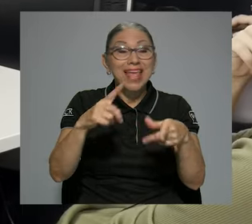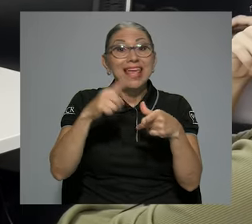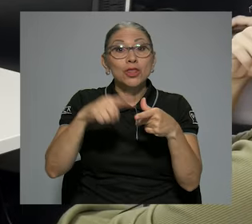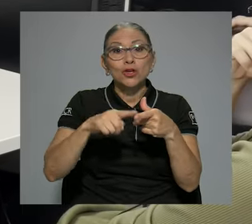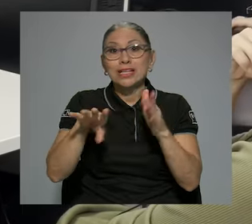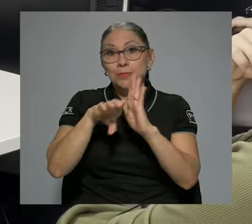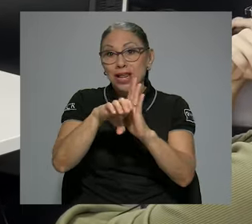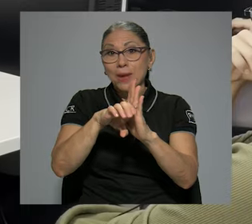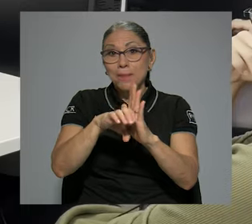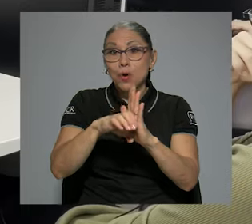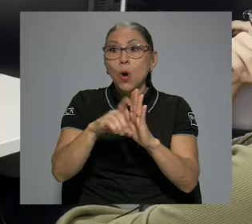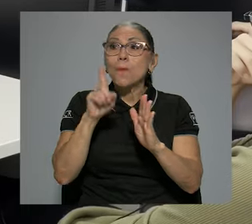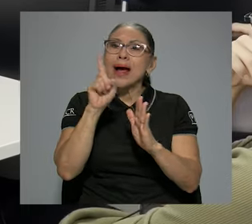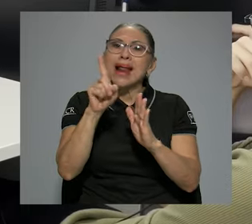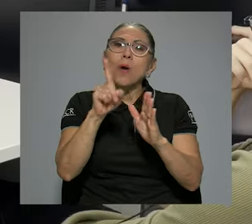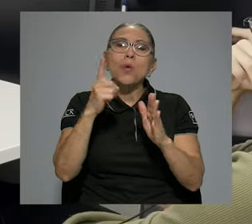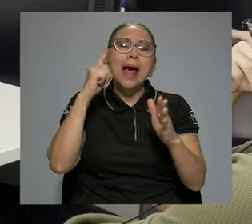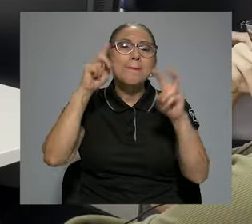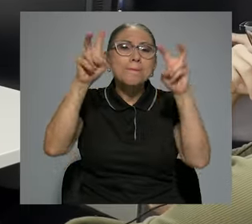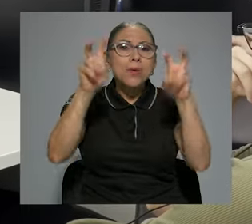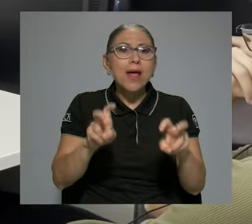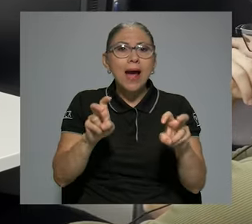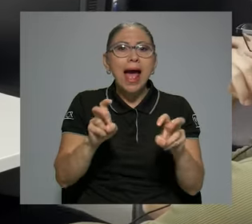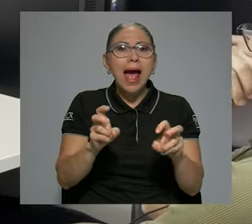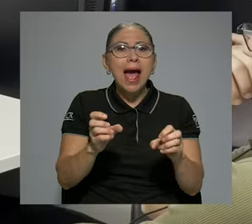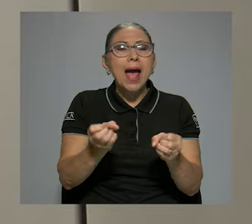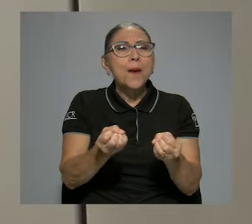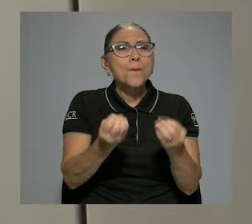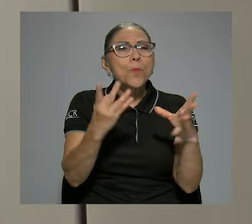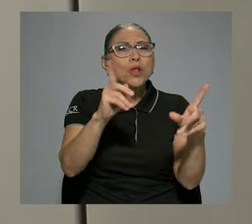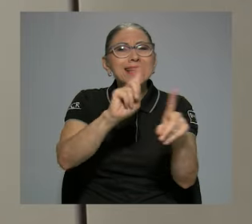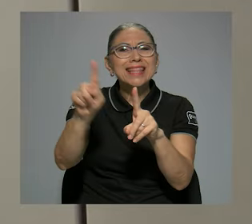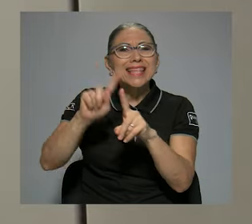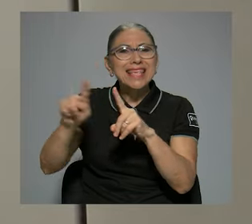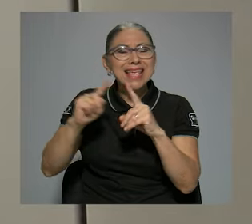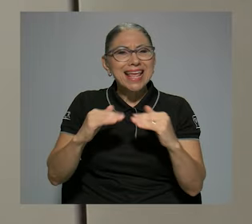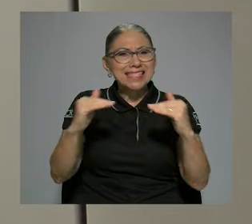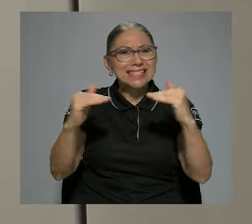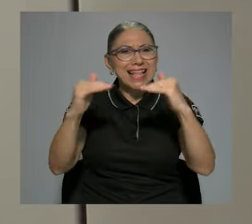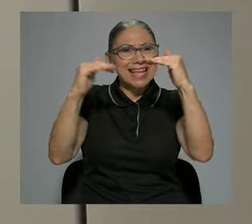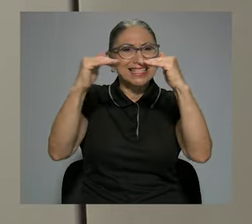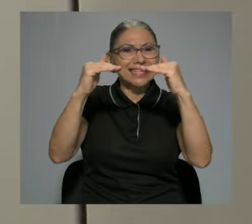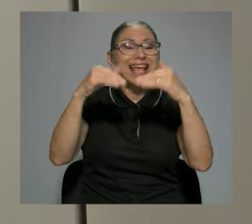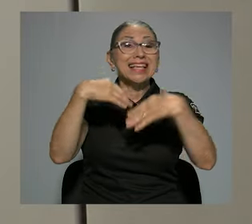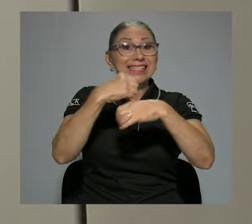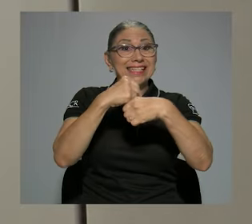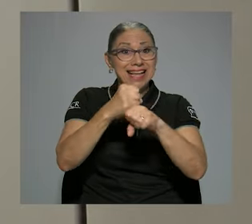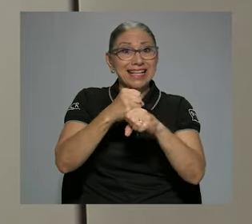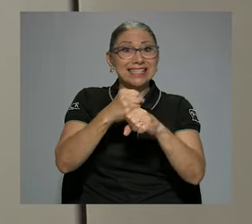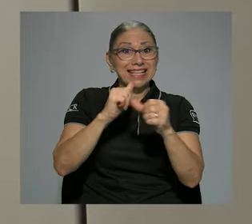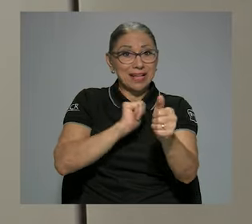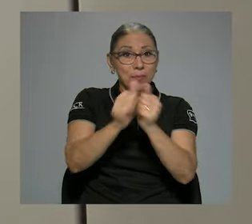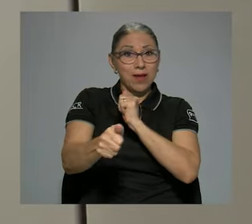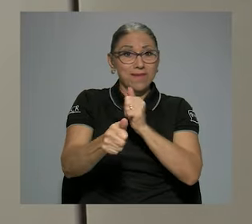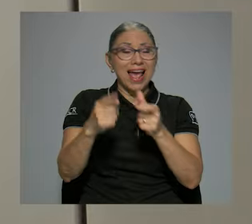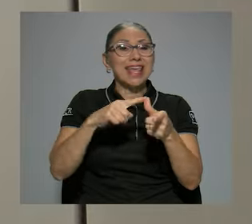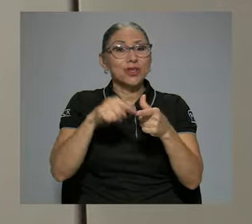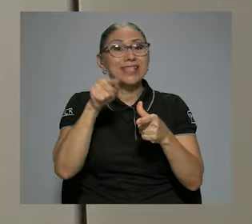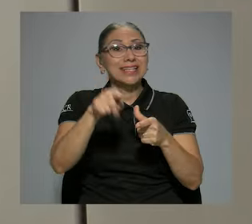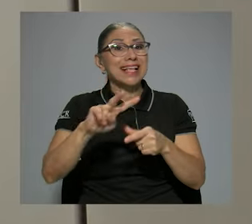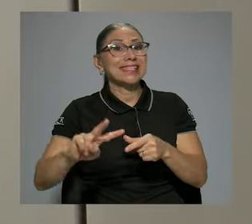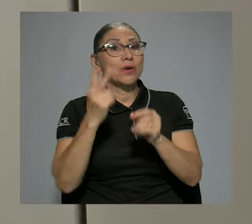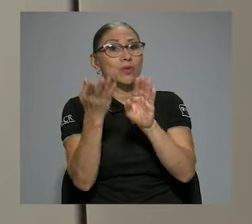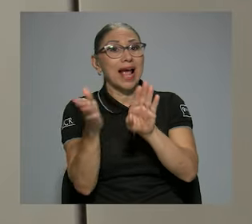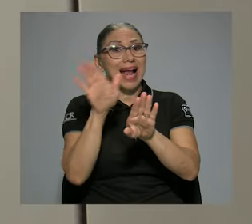Ahora incorporar otro módulo, por ejemplo, para una prueba multistage, simplemente se crea y se agrega, es una especie de plugin. Entonces